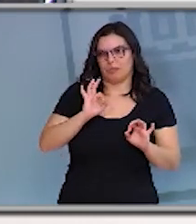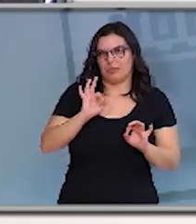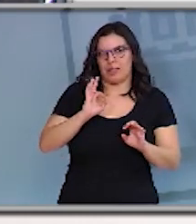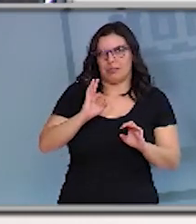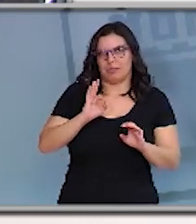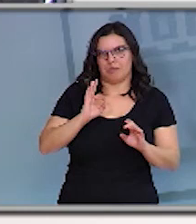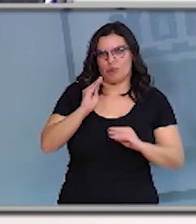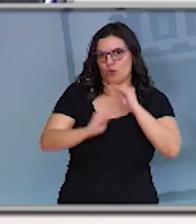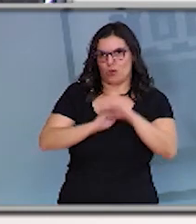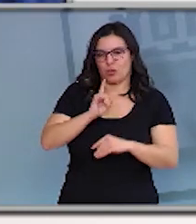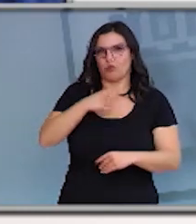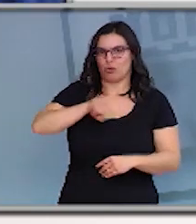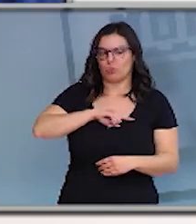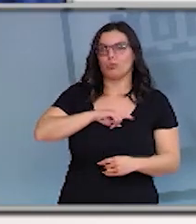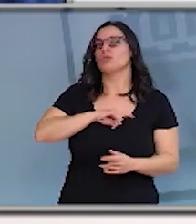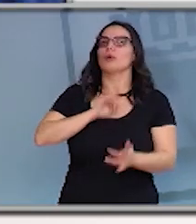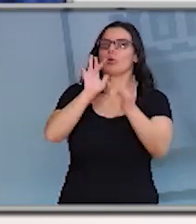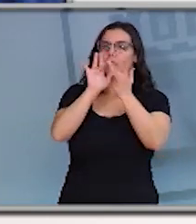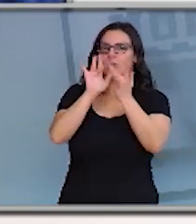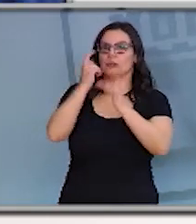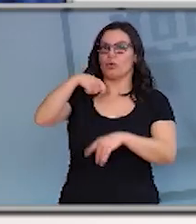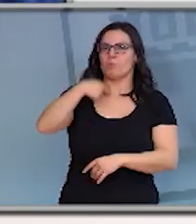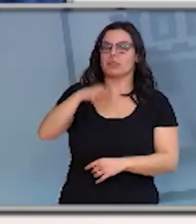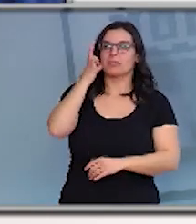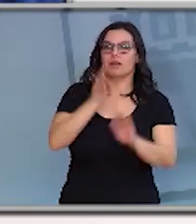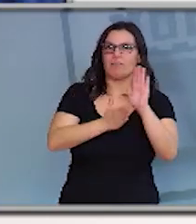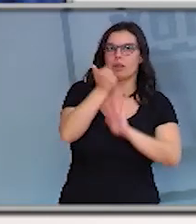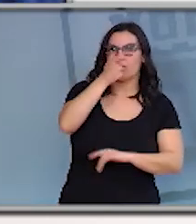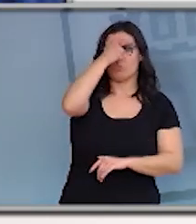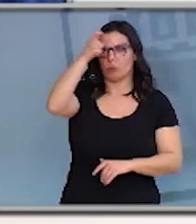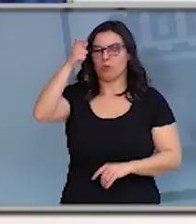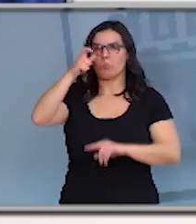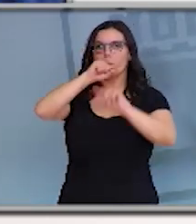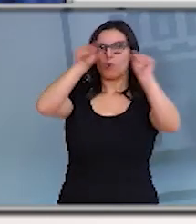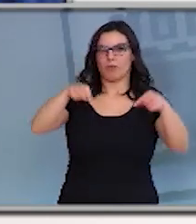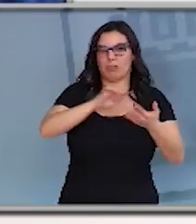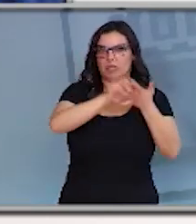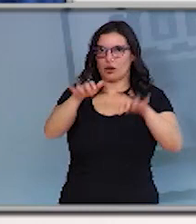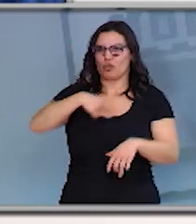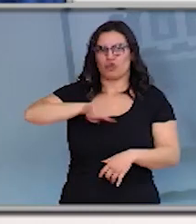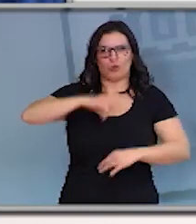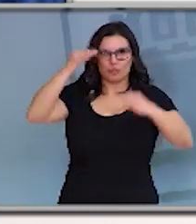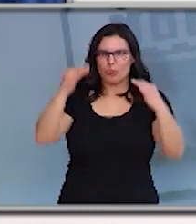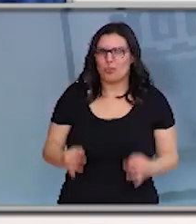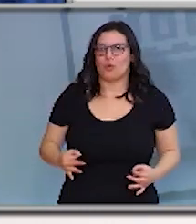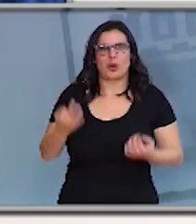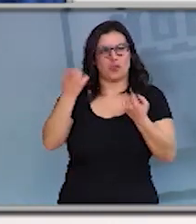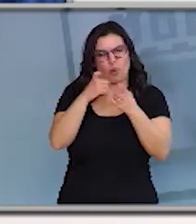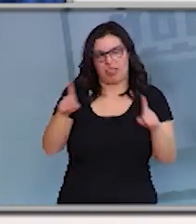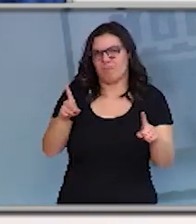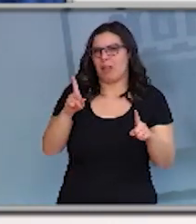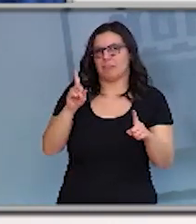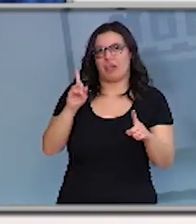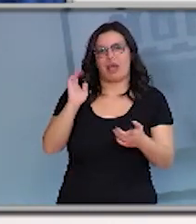contacto con la presidenta de la Federación de Municipios y Provincias de Castilla y León y estamos seguros de que no va a ser necesario